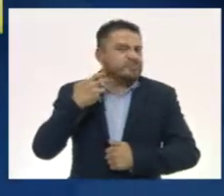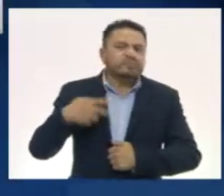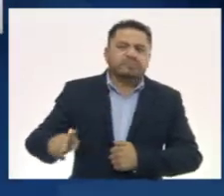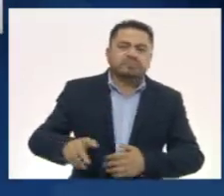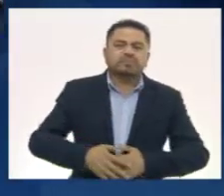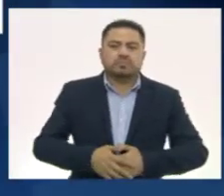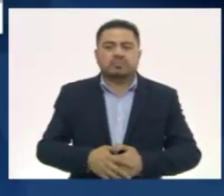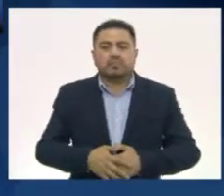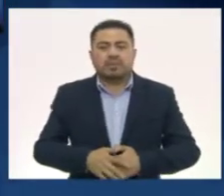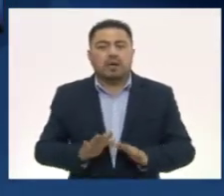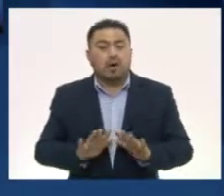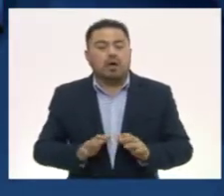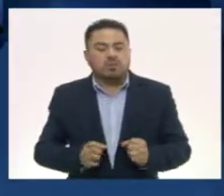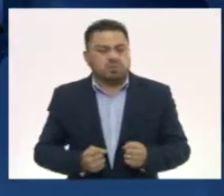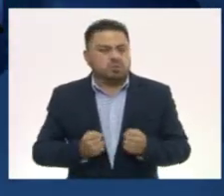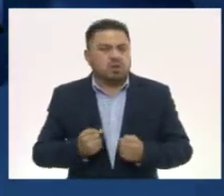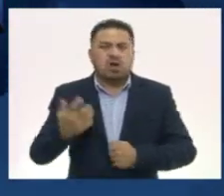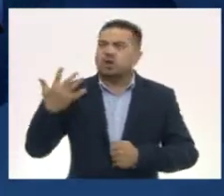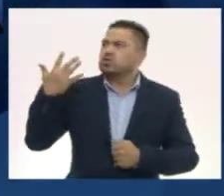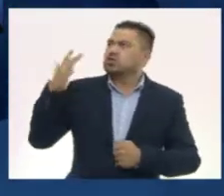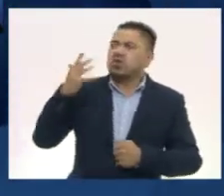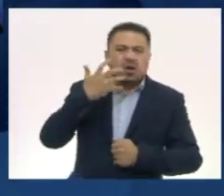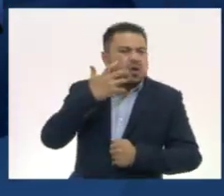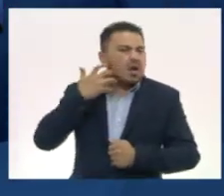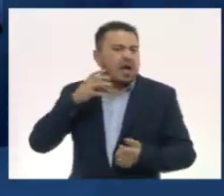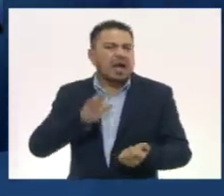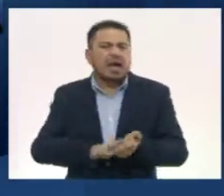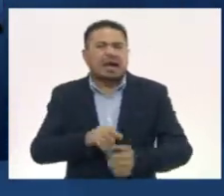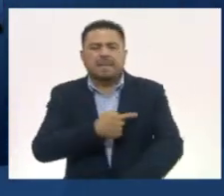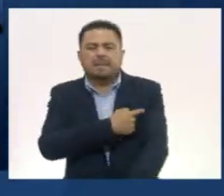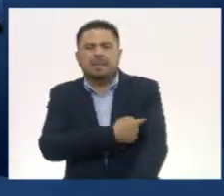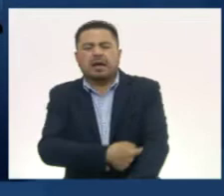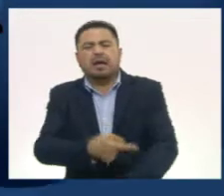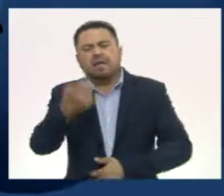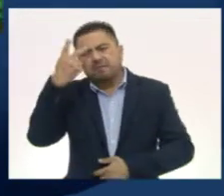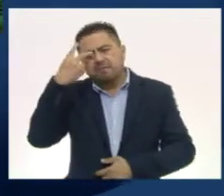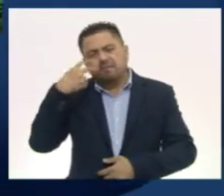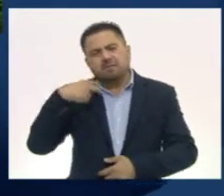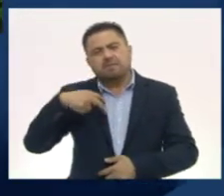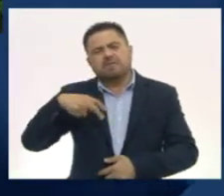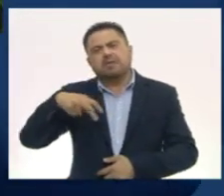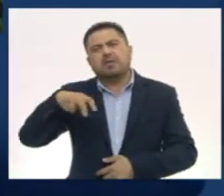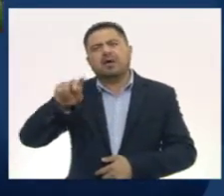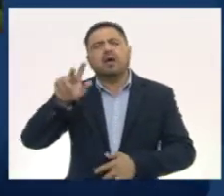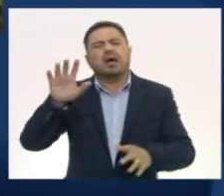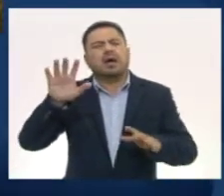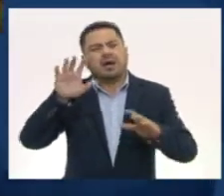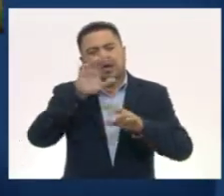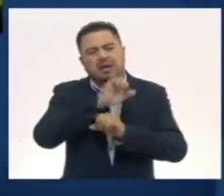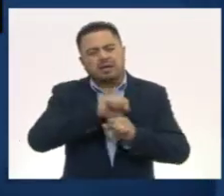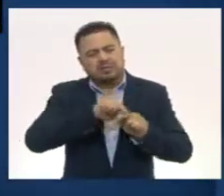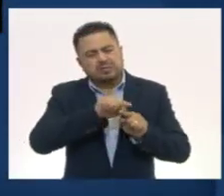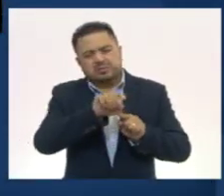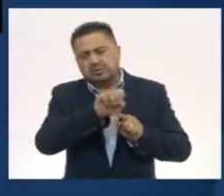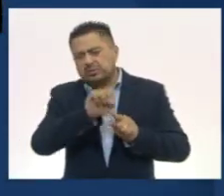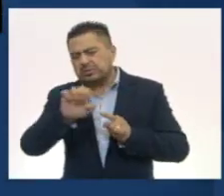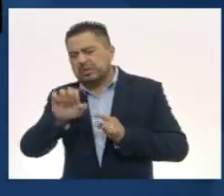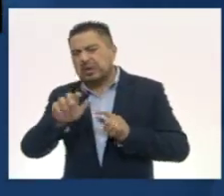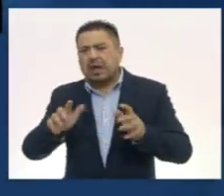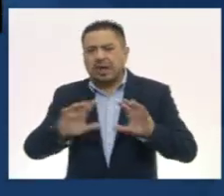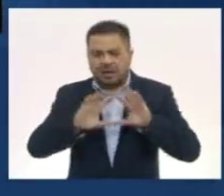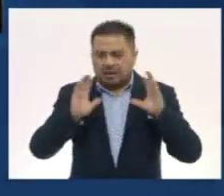Oh poderoso sol jaguar, largo es tu viaje. Viejo llegas a la orilla oeste de la tierra,